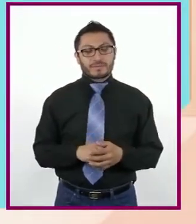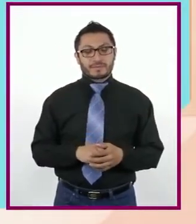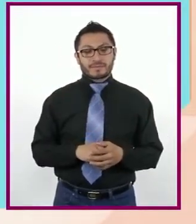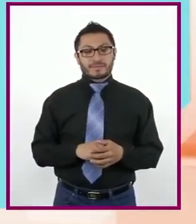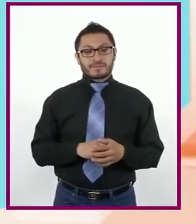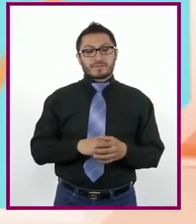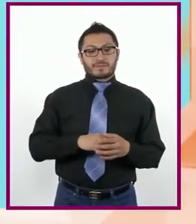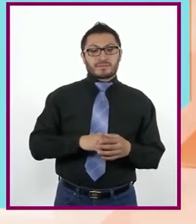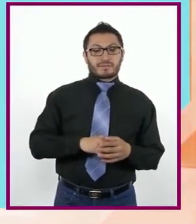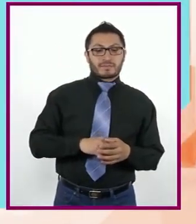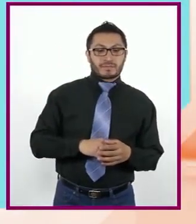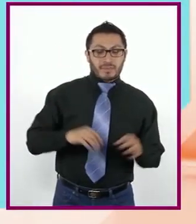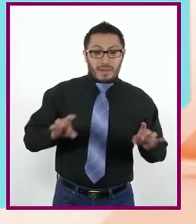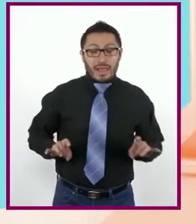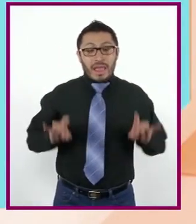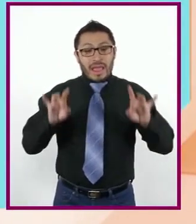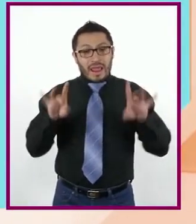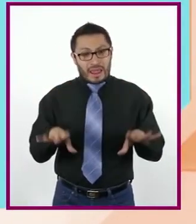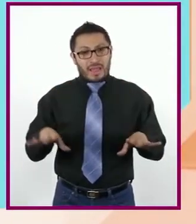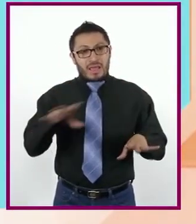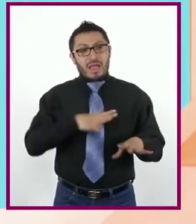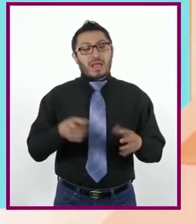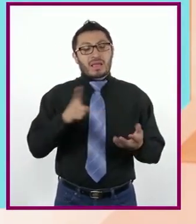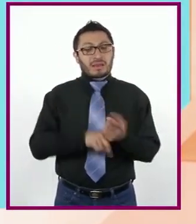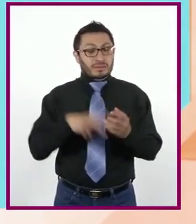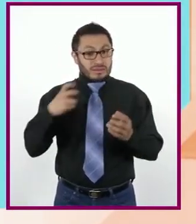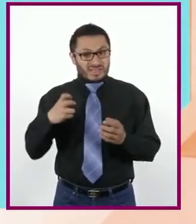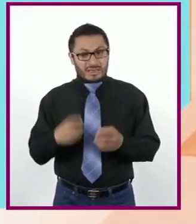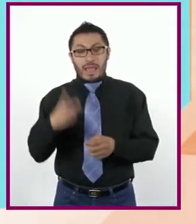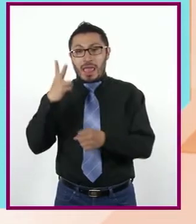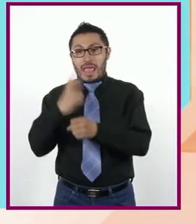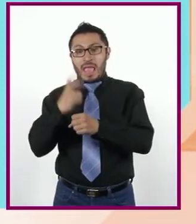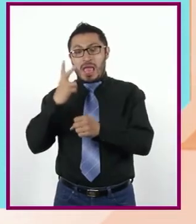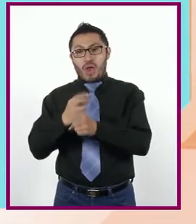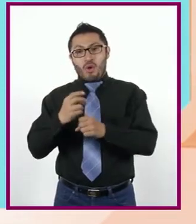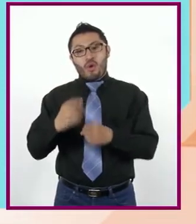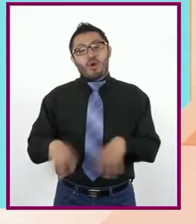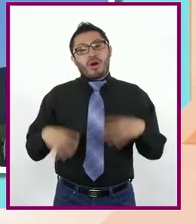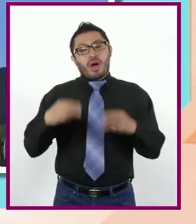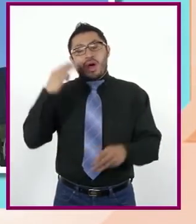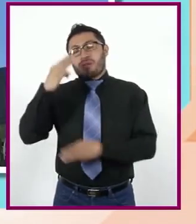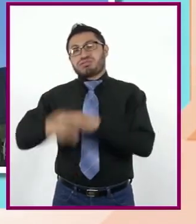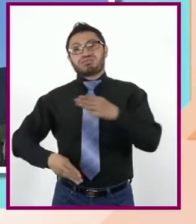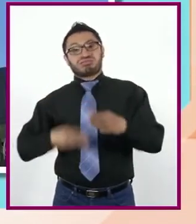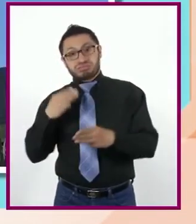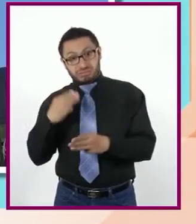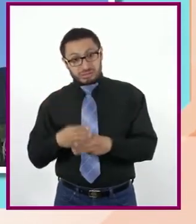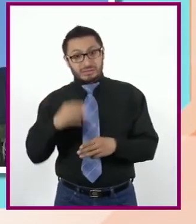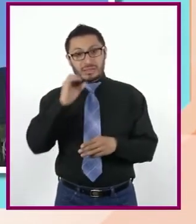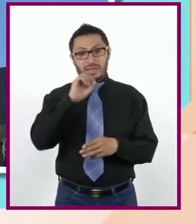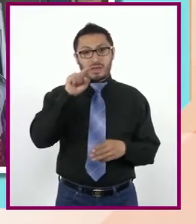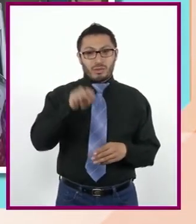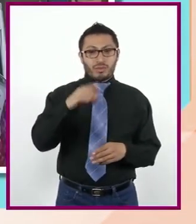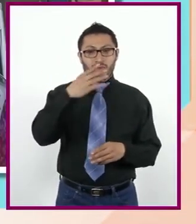Australia pertenece a esta categoría y ocupa el segundo lugar del ranking mundial, con 0